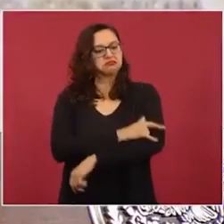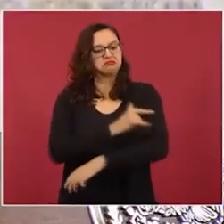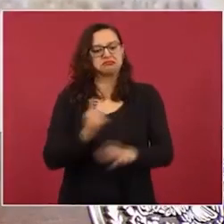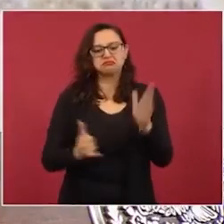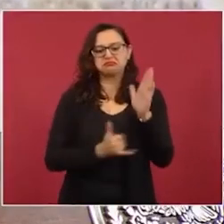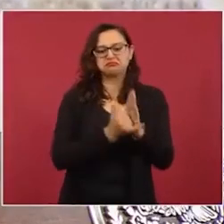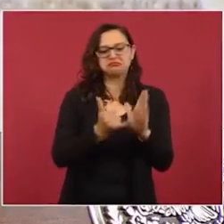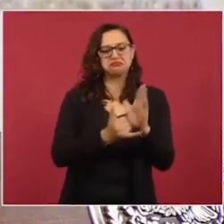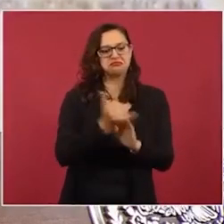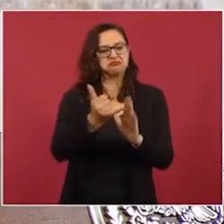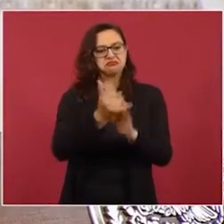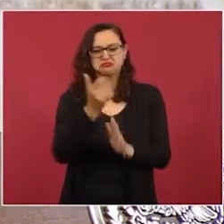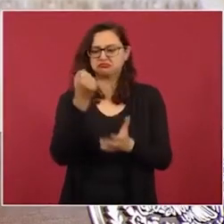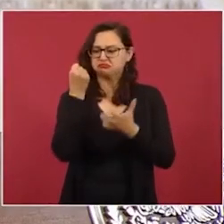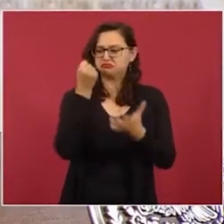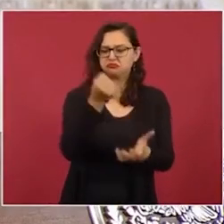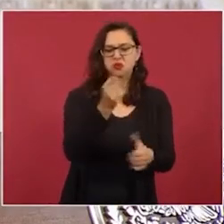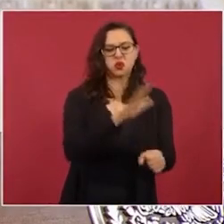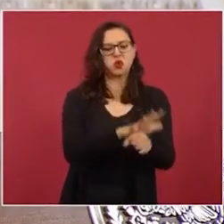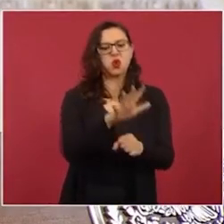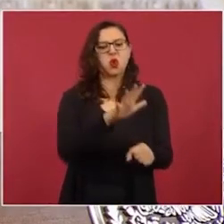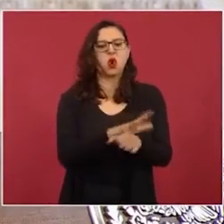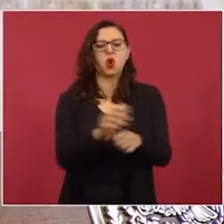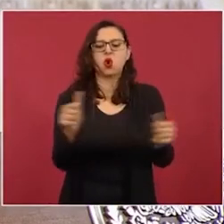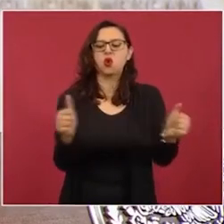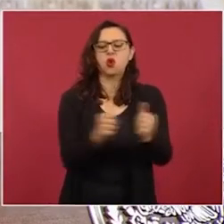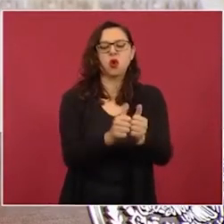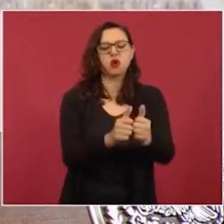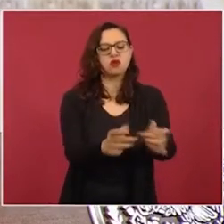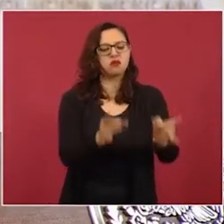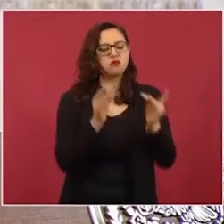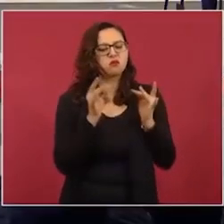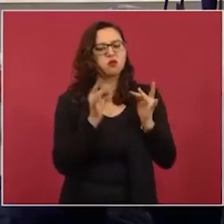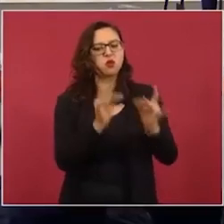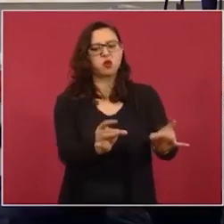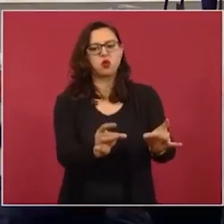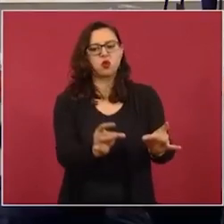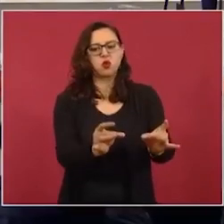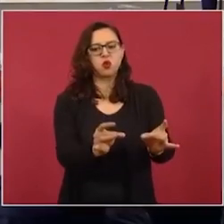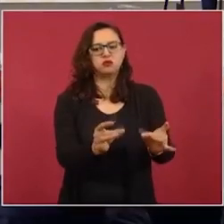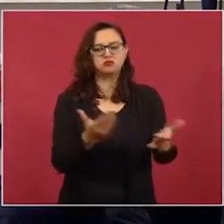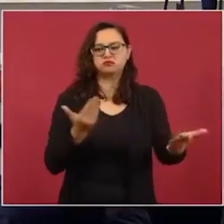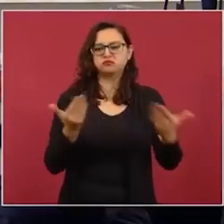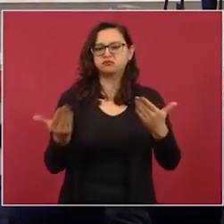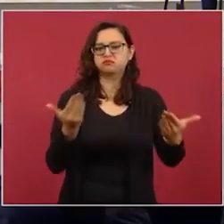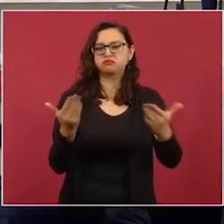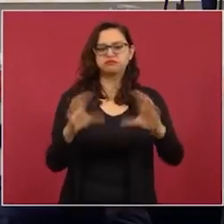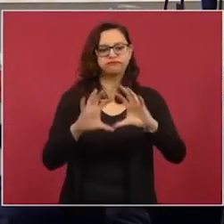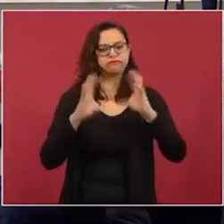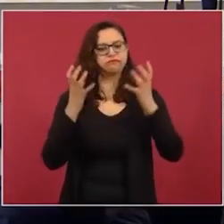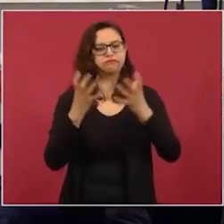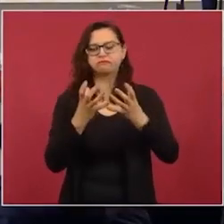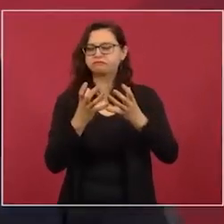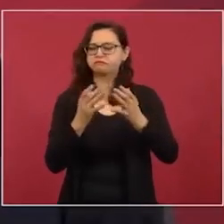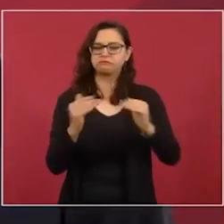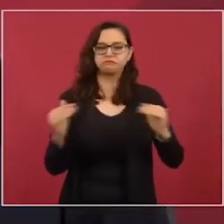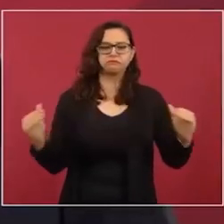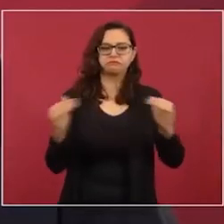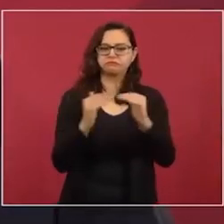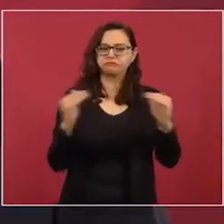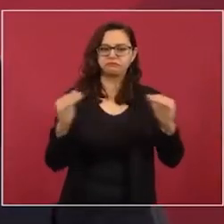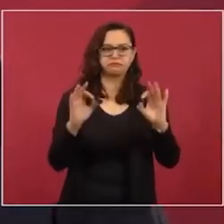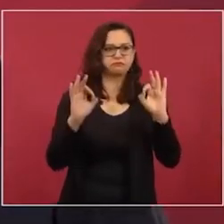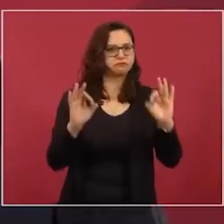es de los mejores aeropuertos del mundo, sin duda el mejor